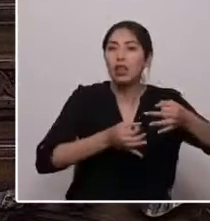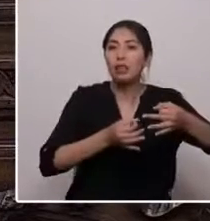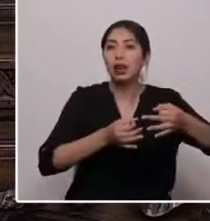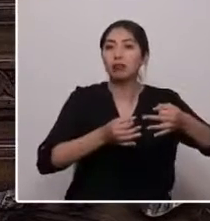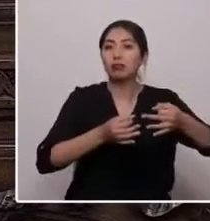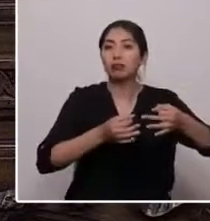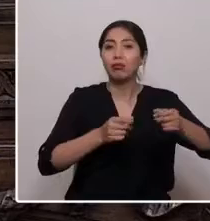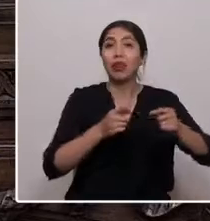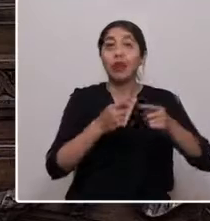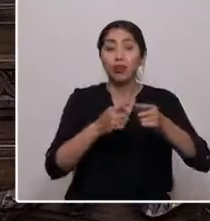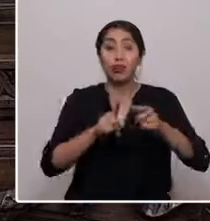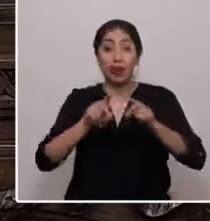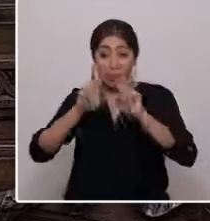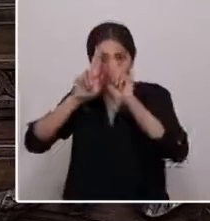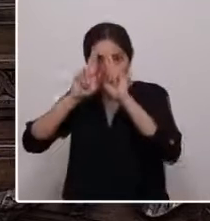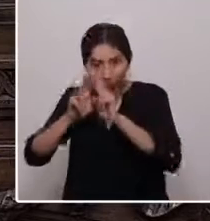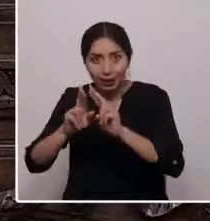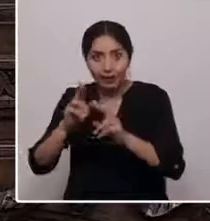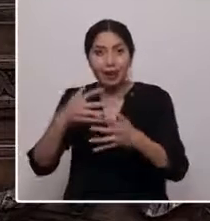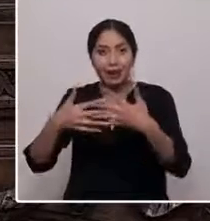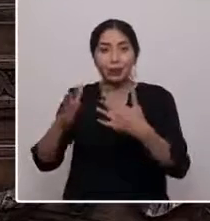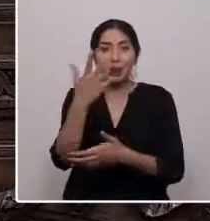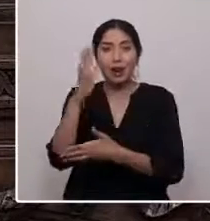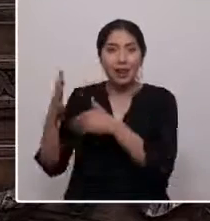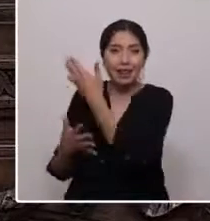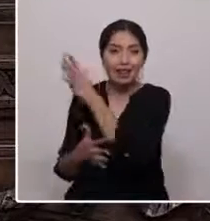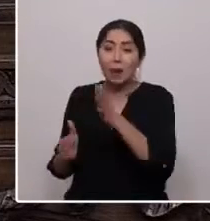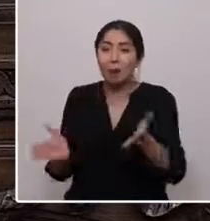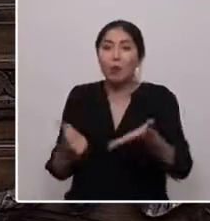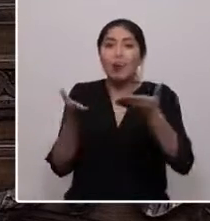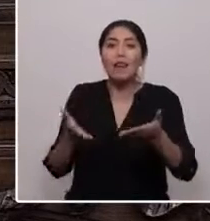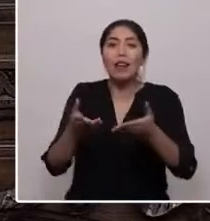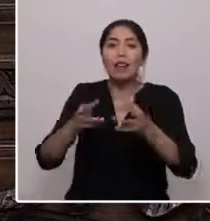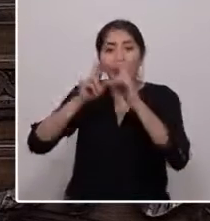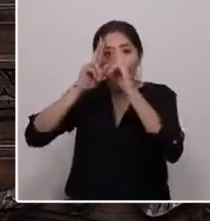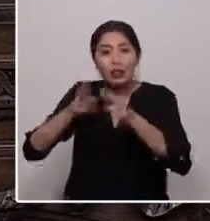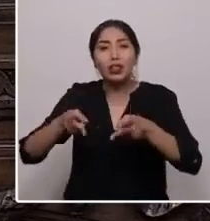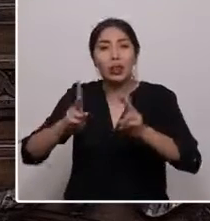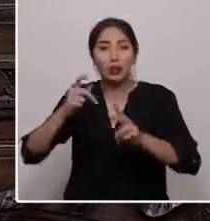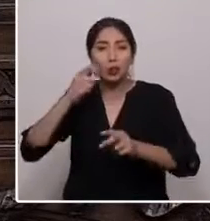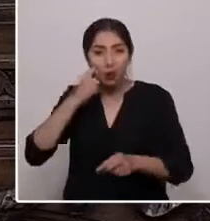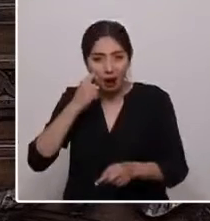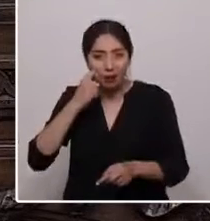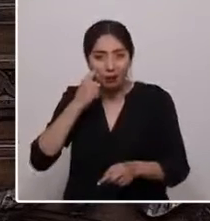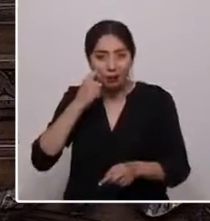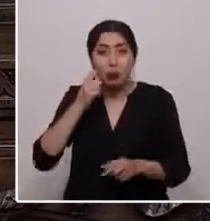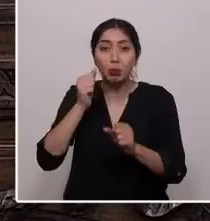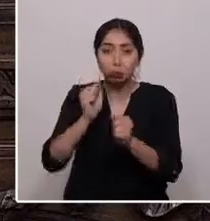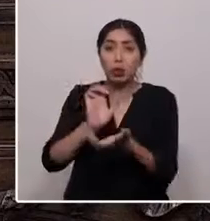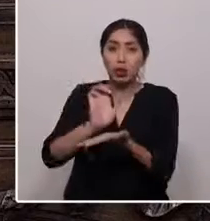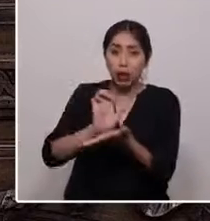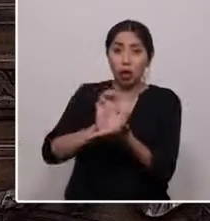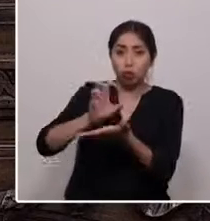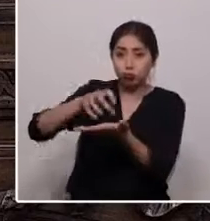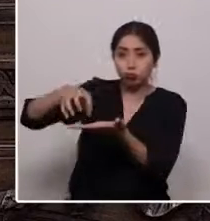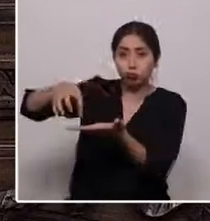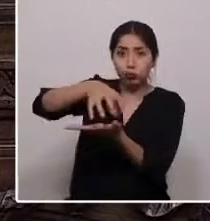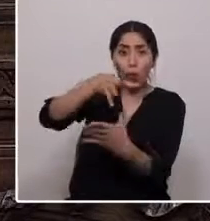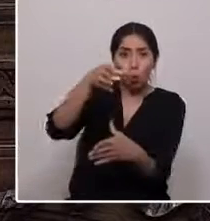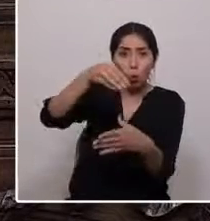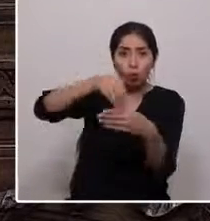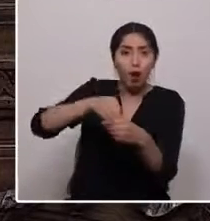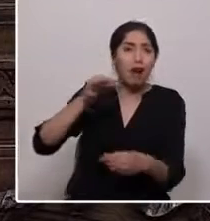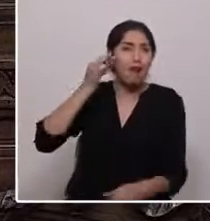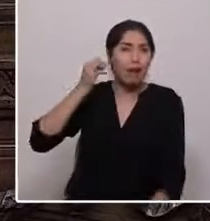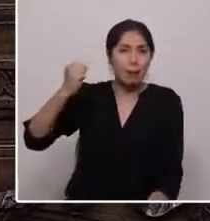naturaleza y que promueva y respete los derechos humanos, que consagre un Estado plurinacional donde el feminismo atraviese todos los campos del poder.